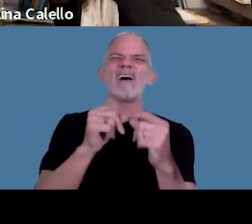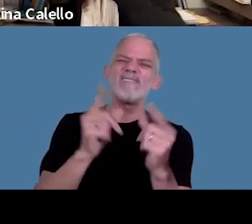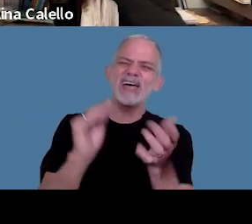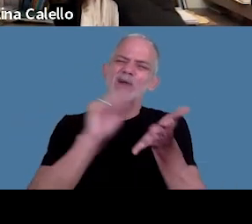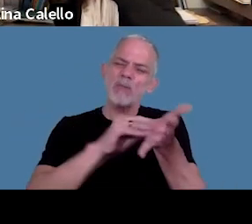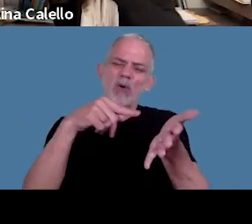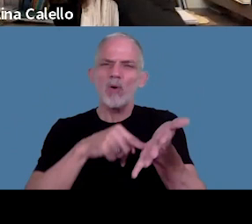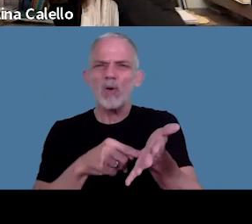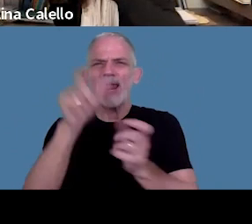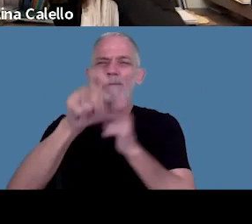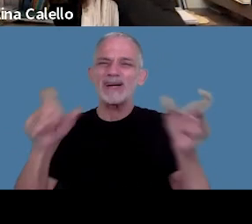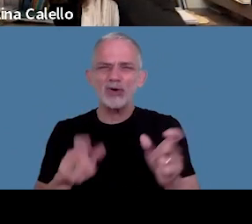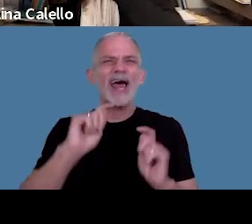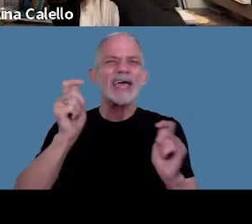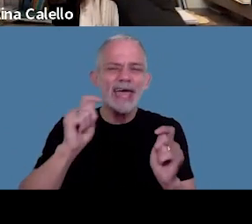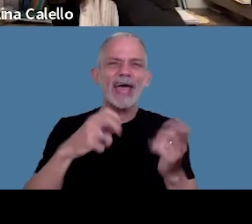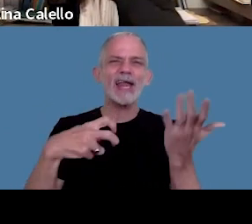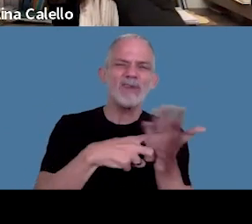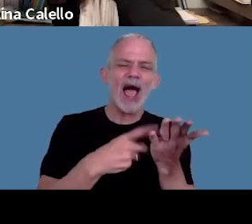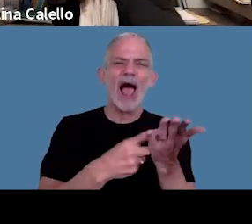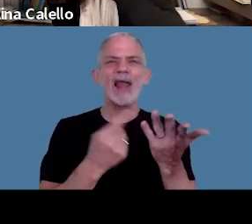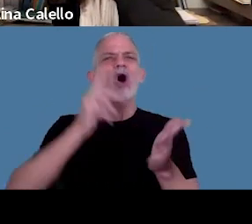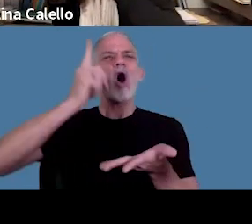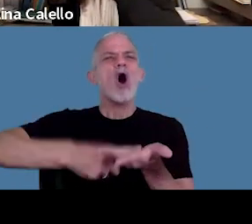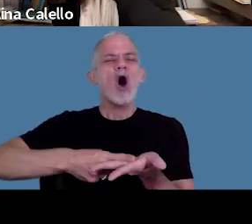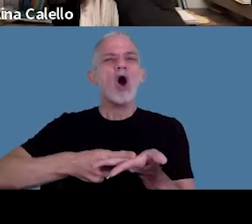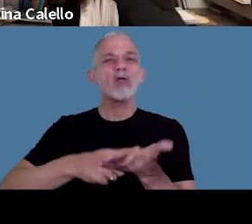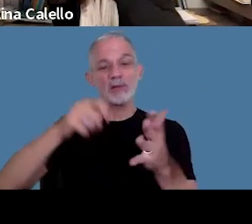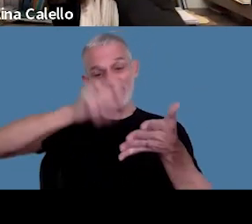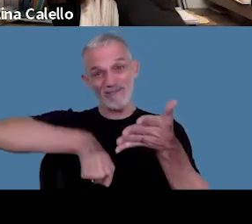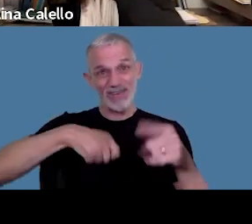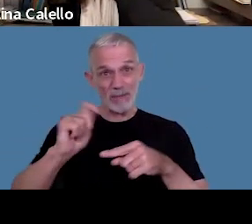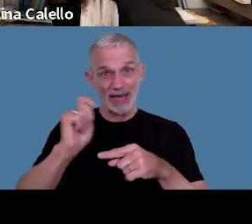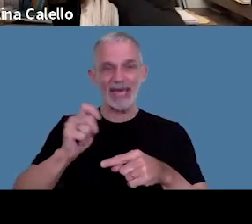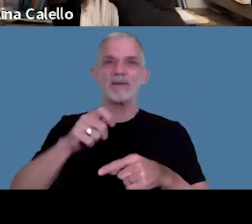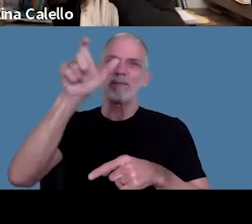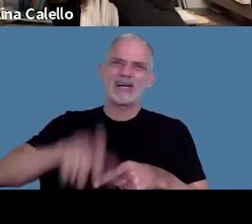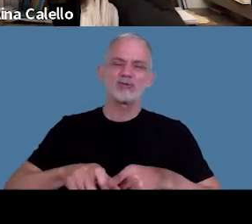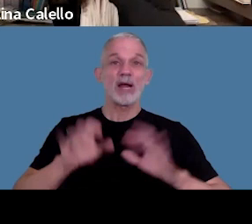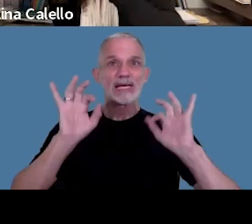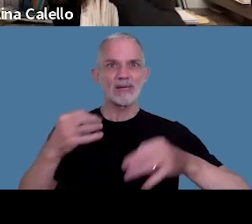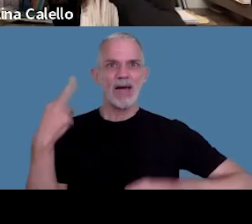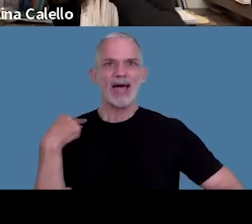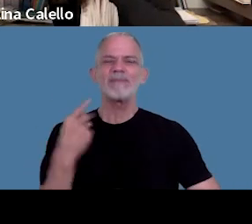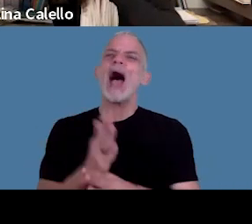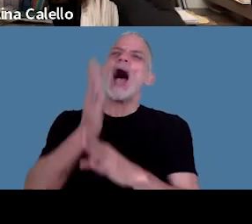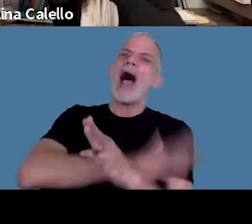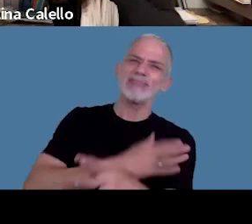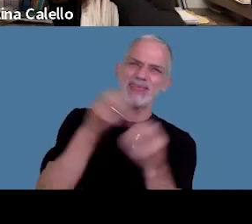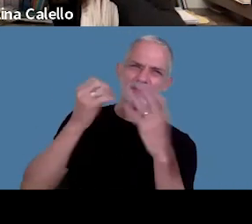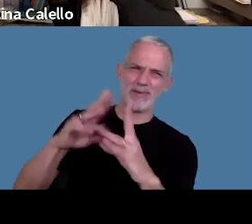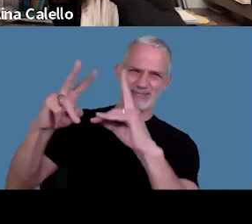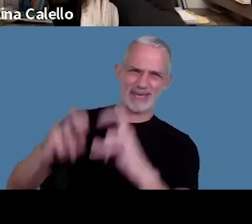medida los funcionarios etcétera la orden será suscripta por el funcionario competente con carácter previo al inicio del